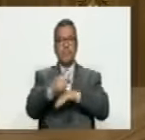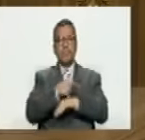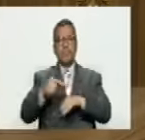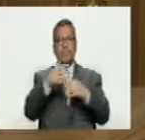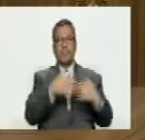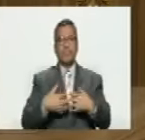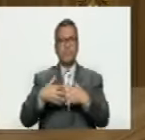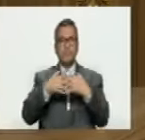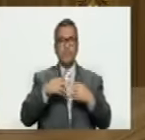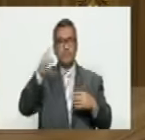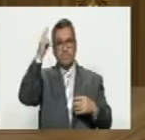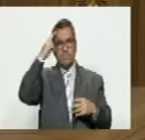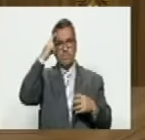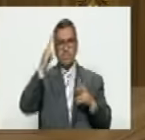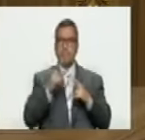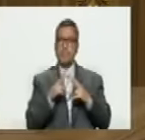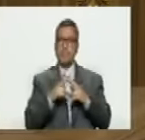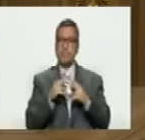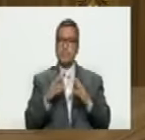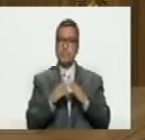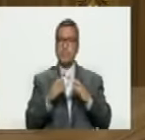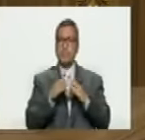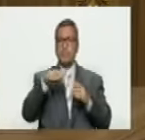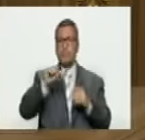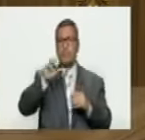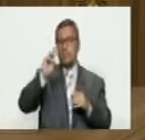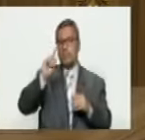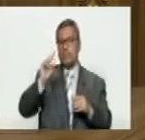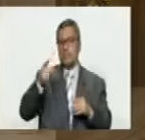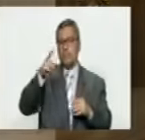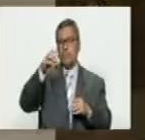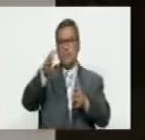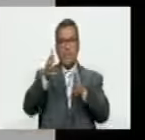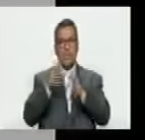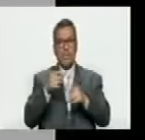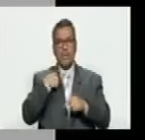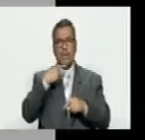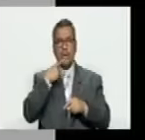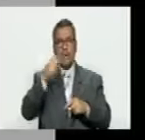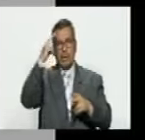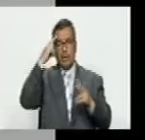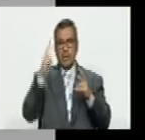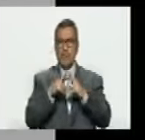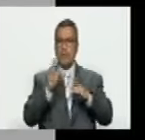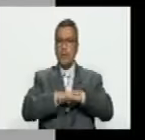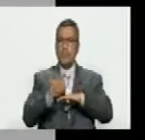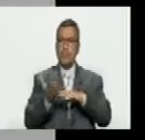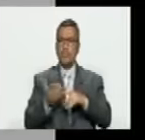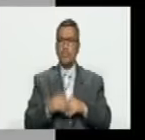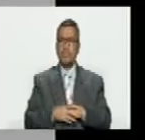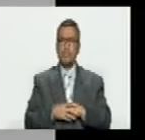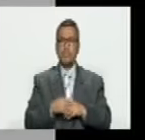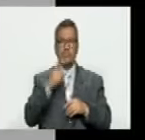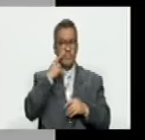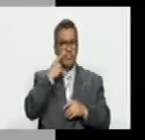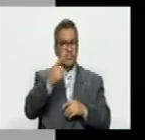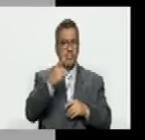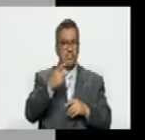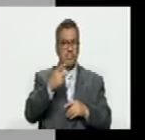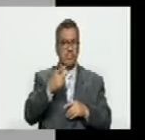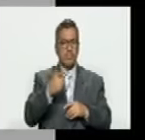de Estados Unidos reconociendo a Edmundo como el ganador y dice que lo reconoce porque hay observadores